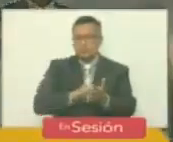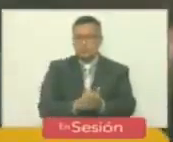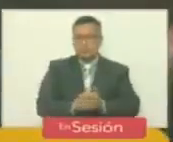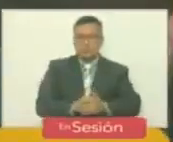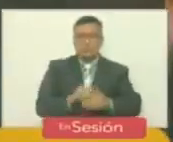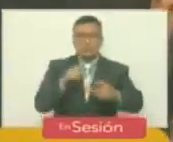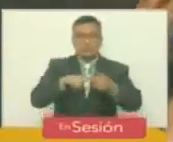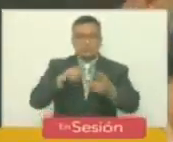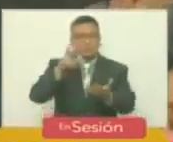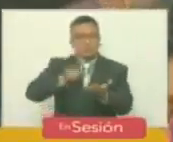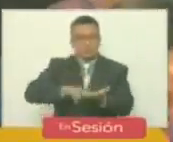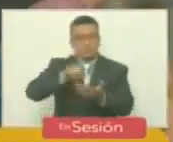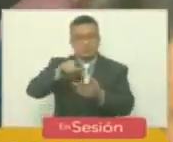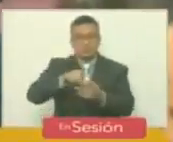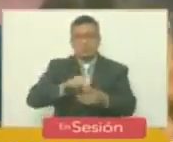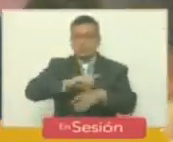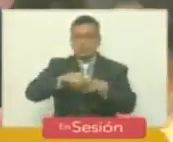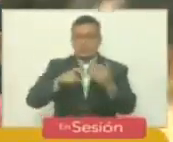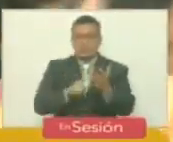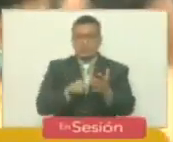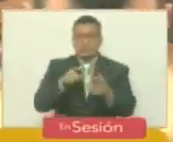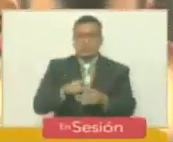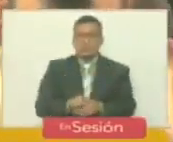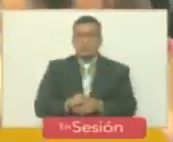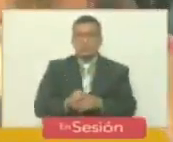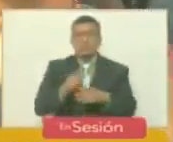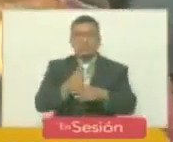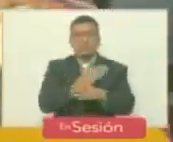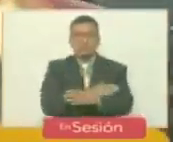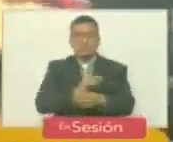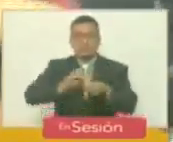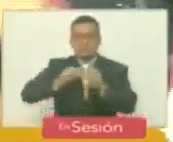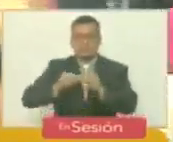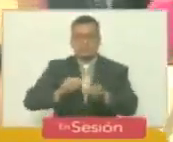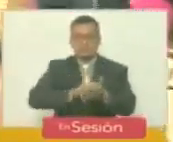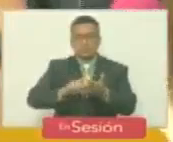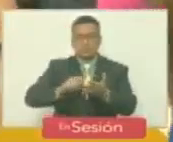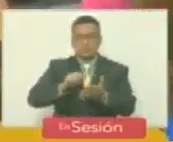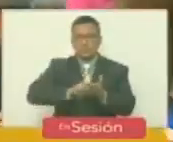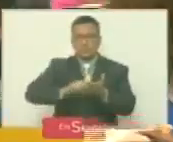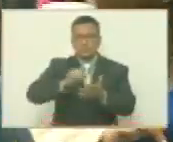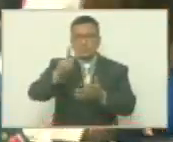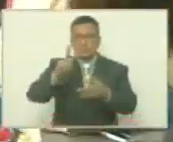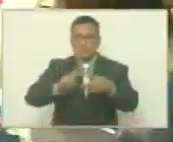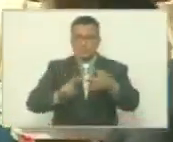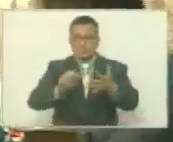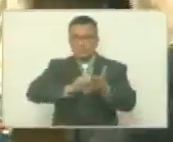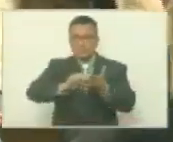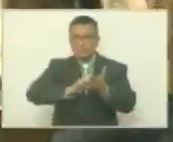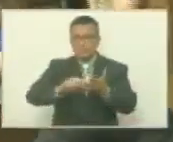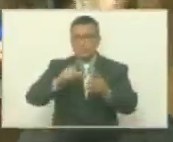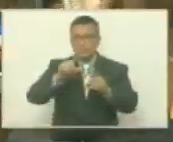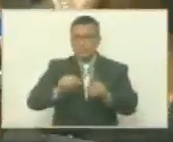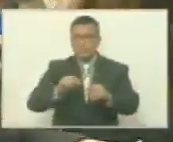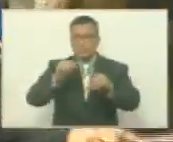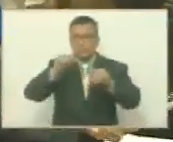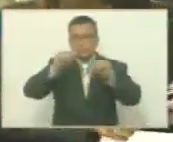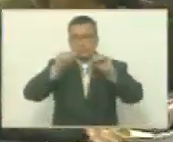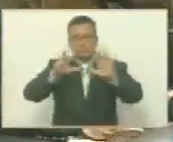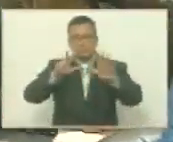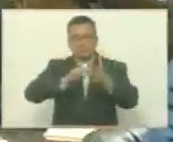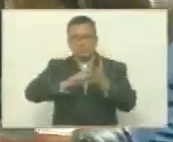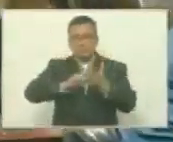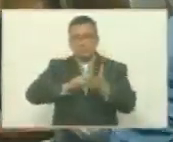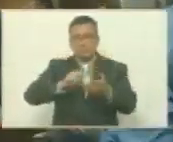resultando aprobado por unanimidad, previa corrección del artículo 2 y supresión del artículo 8 con su